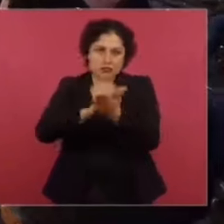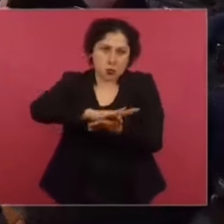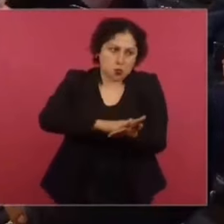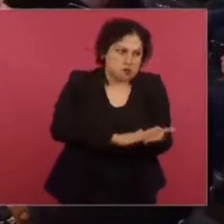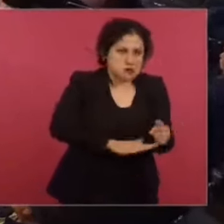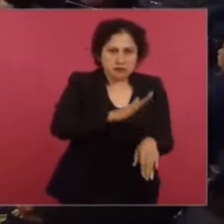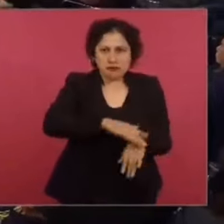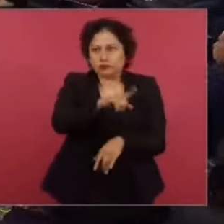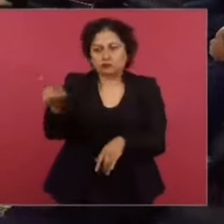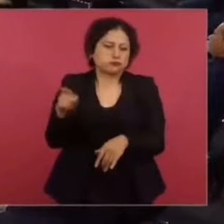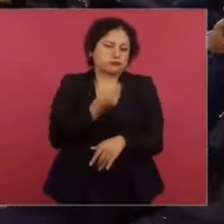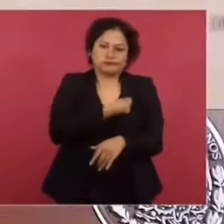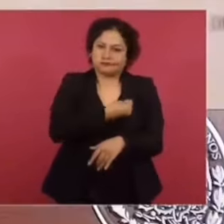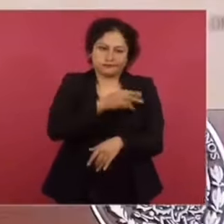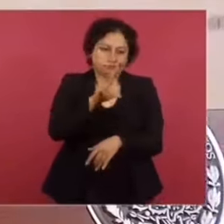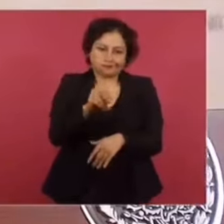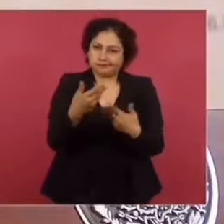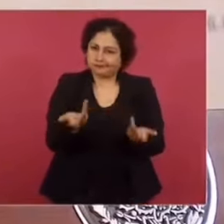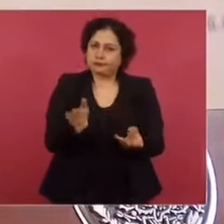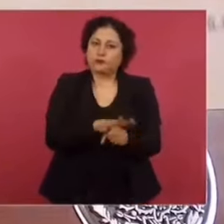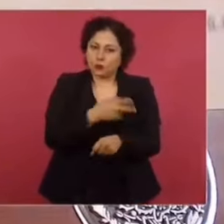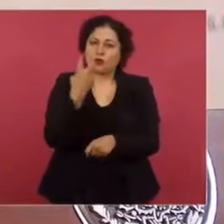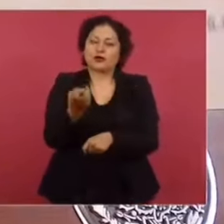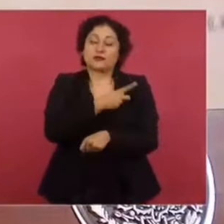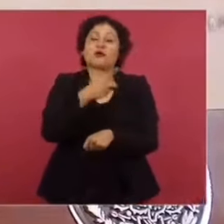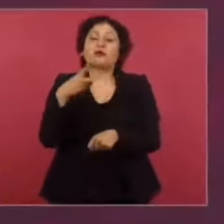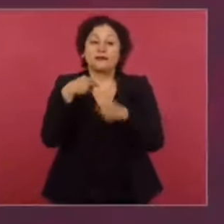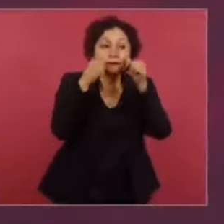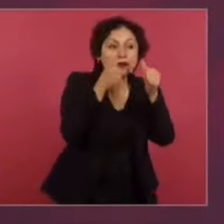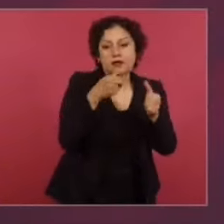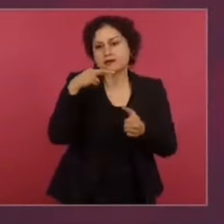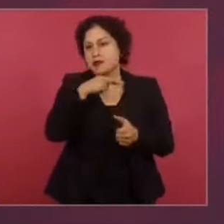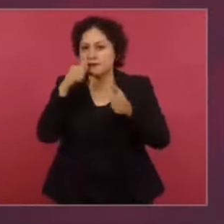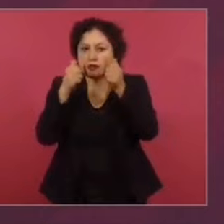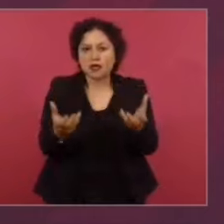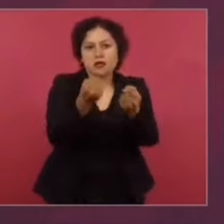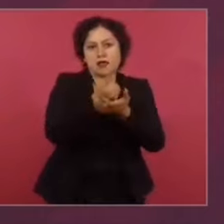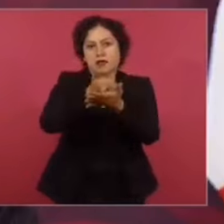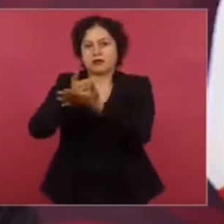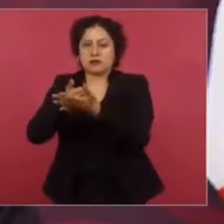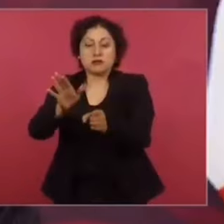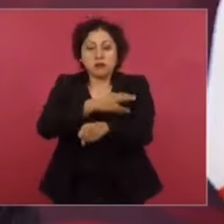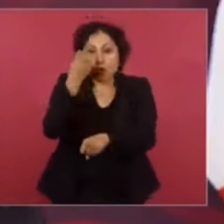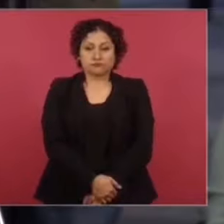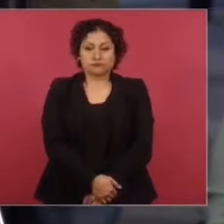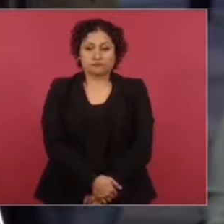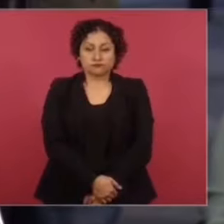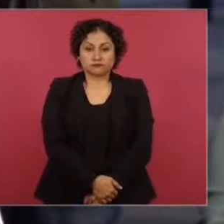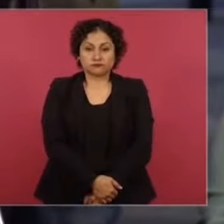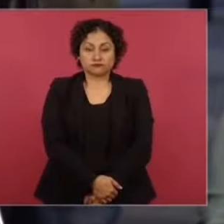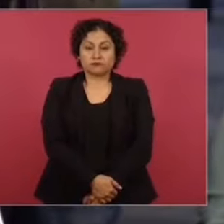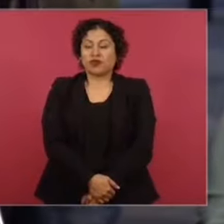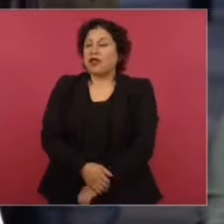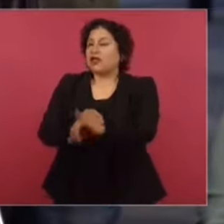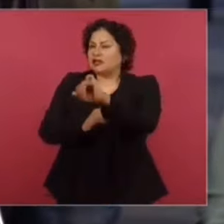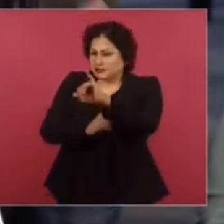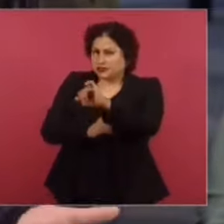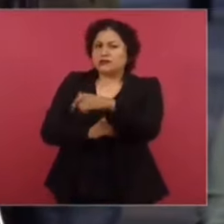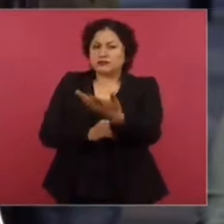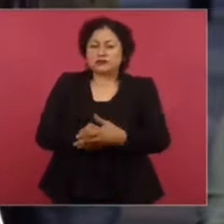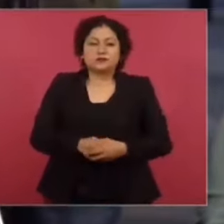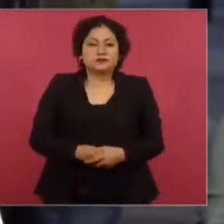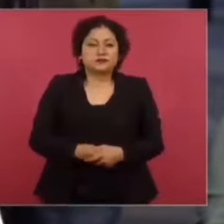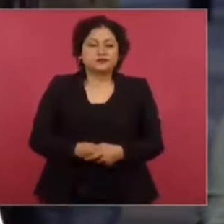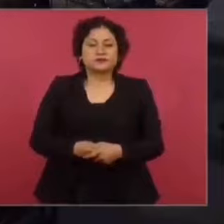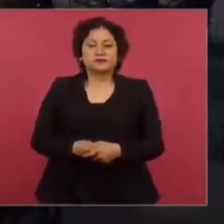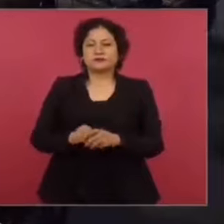no resistieron, no aguantaron. Y hay que atenderlos, de inmediato lo estamos haciendo. Para eso es el censo. No donen, me parece que eso puede ser hasta criminal.